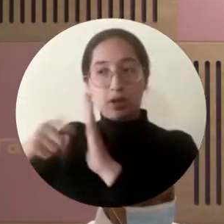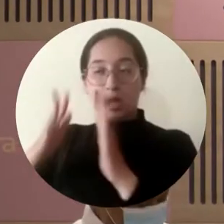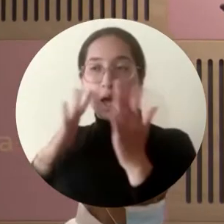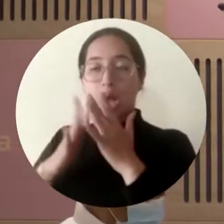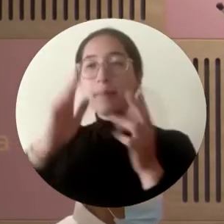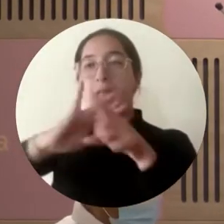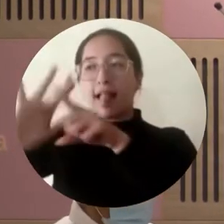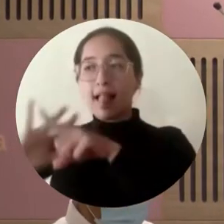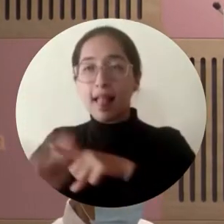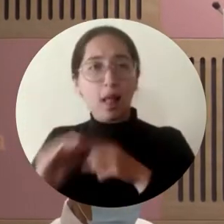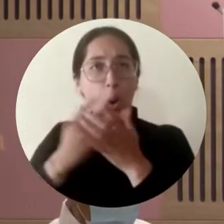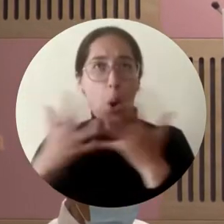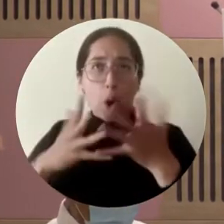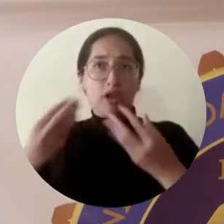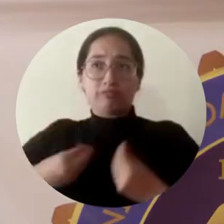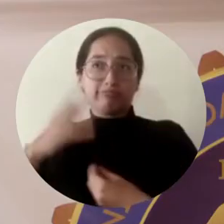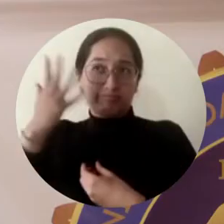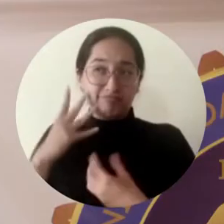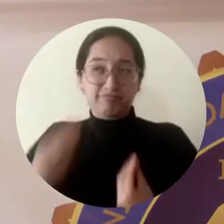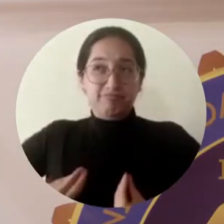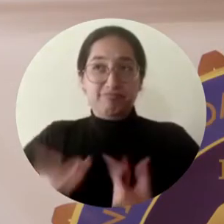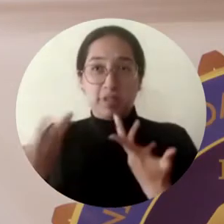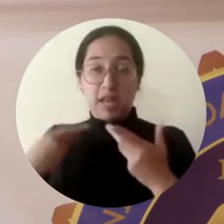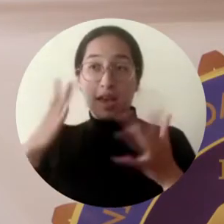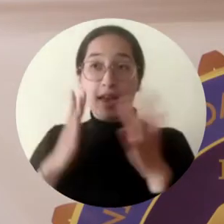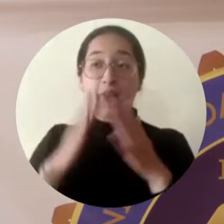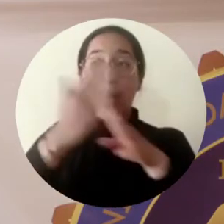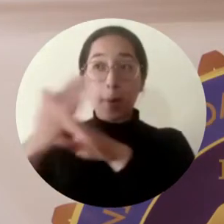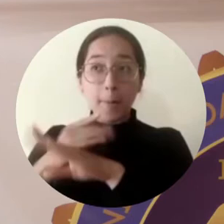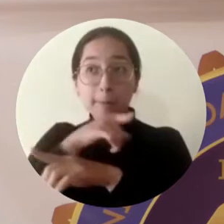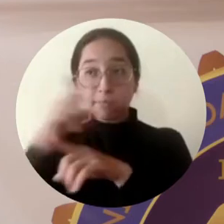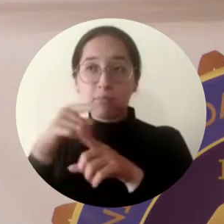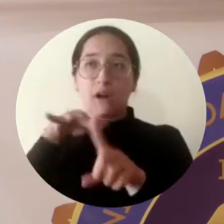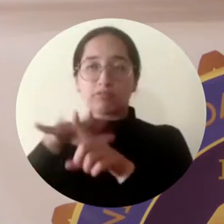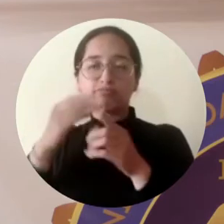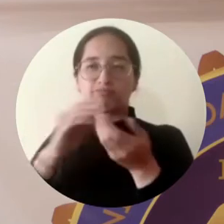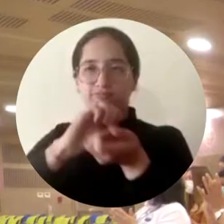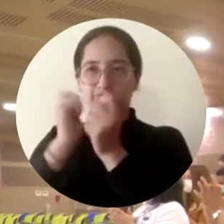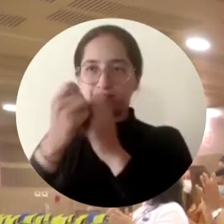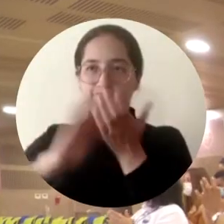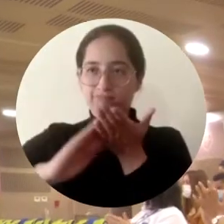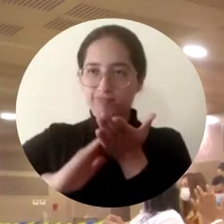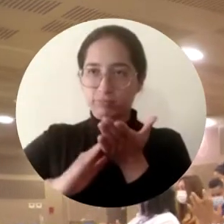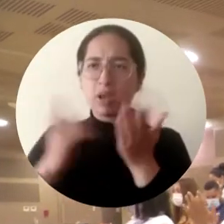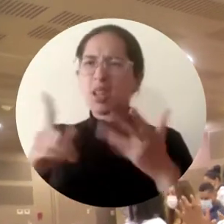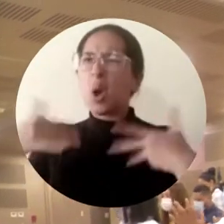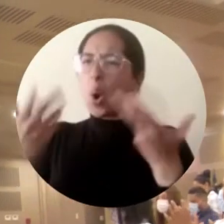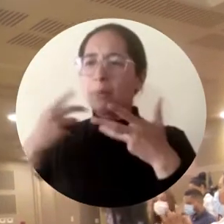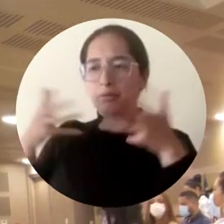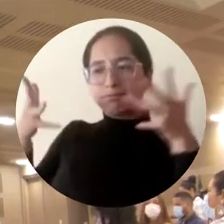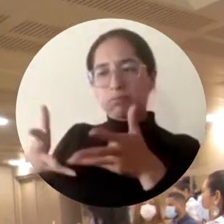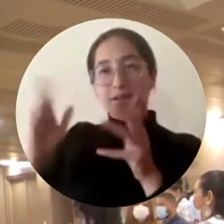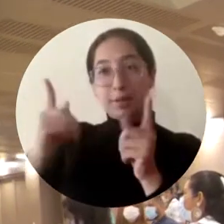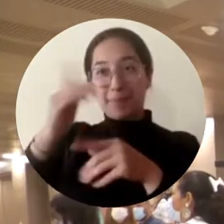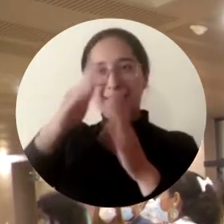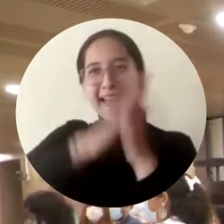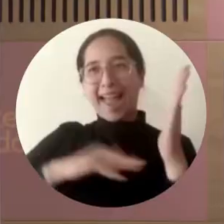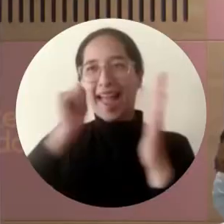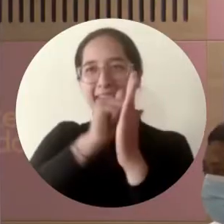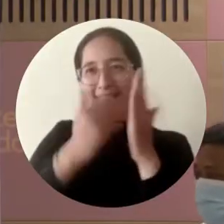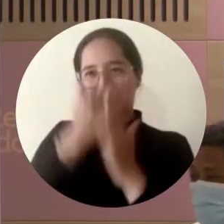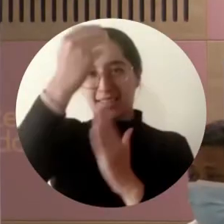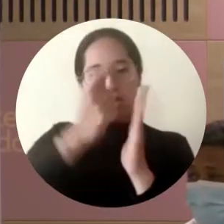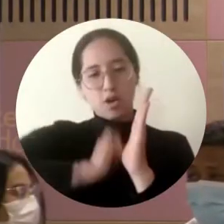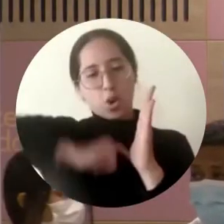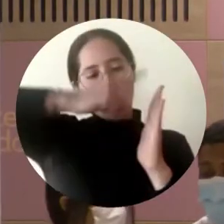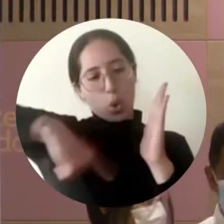sea en el medio donde se desarrolla todos y cada una de las problemáticas que le aquejan a la gente. La intervención será posible gracias a la firma